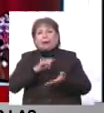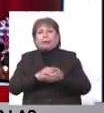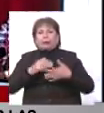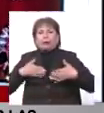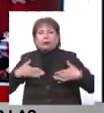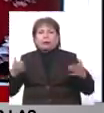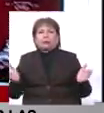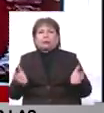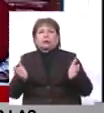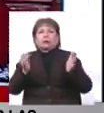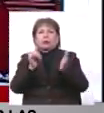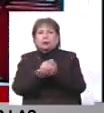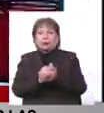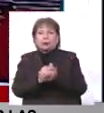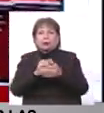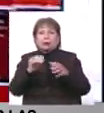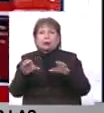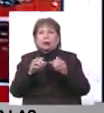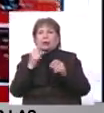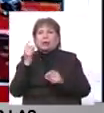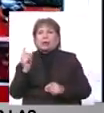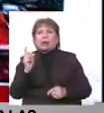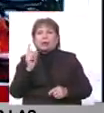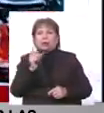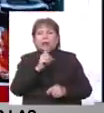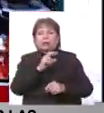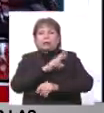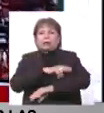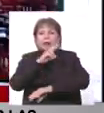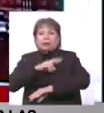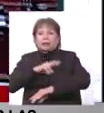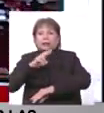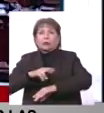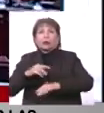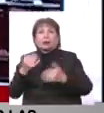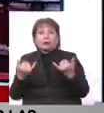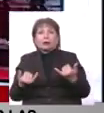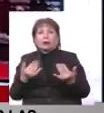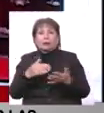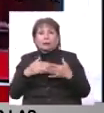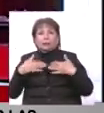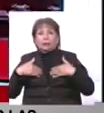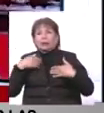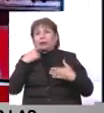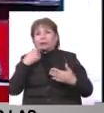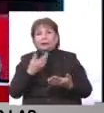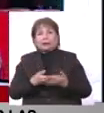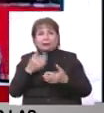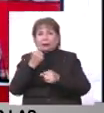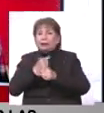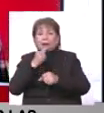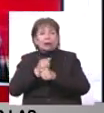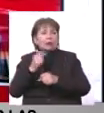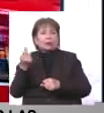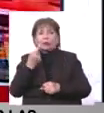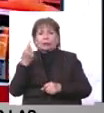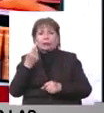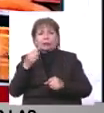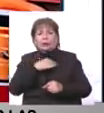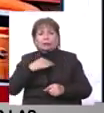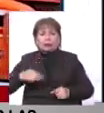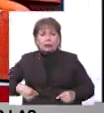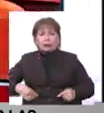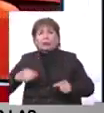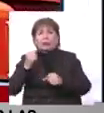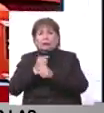impulsar la economía en el sector público en cada una de las regiones. Ahora, yo puedo decir que el trabajo no solamente es del legislativo,